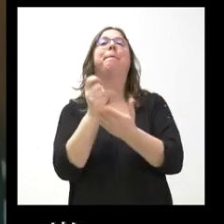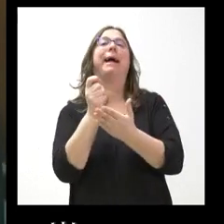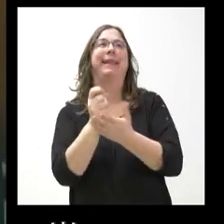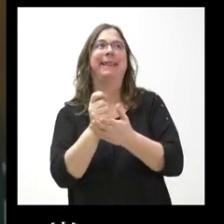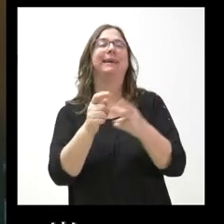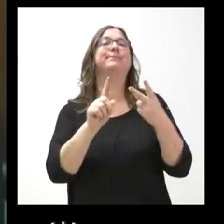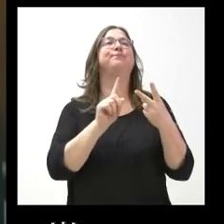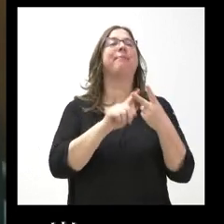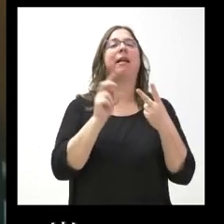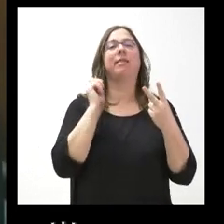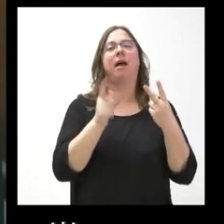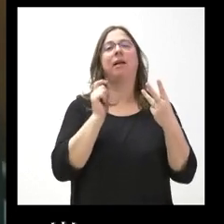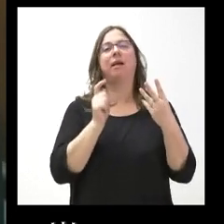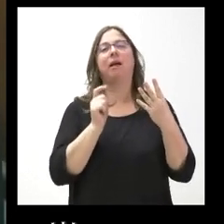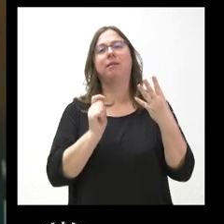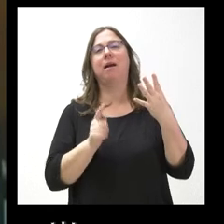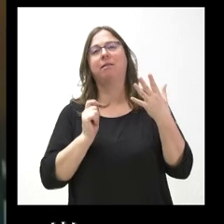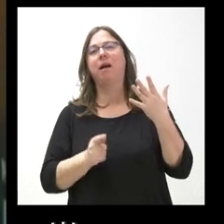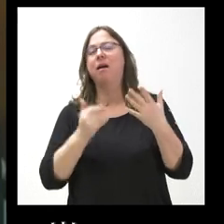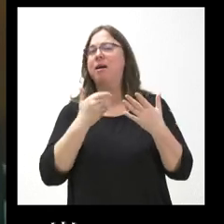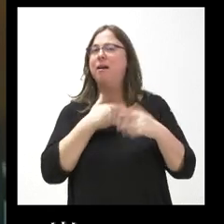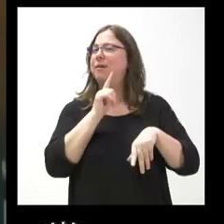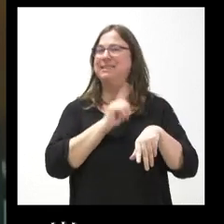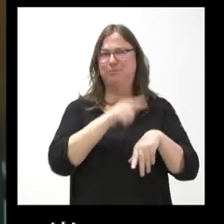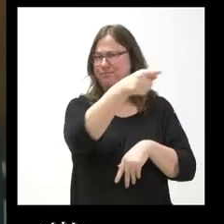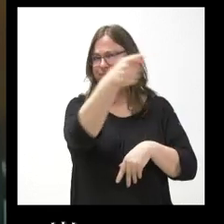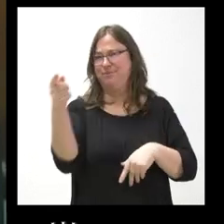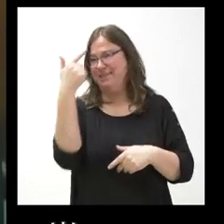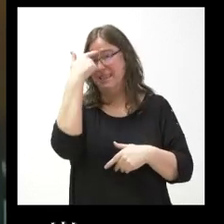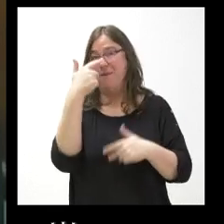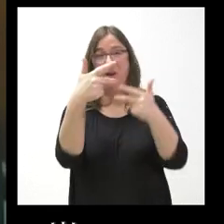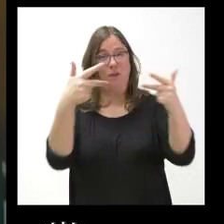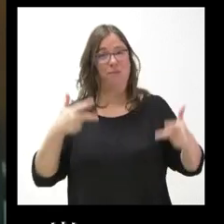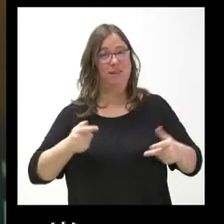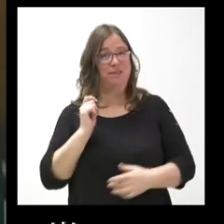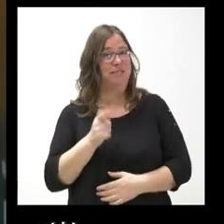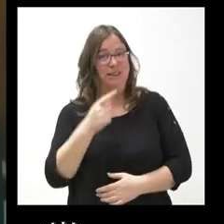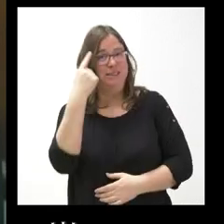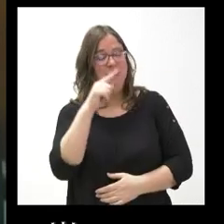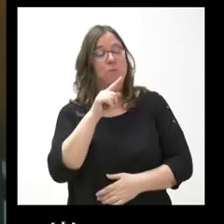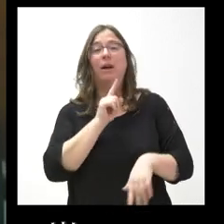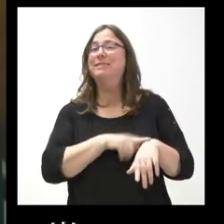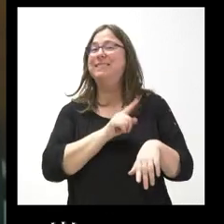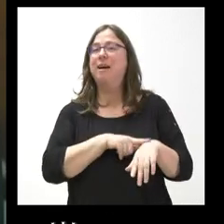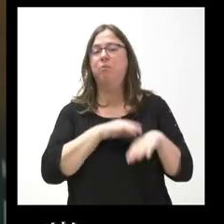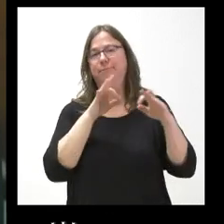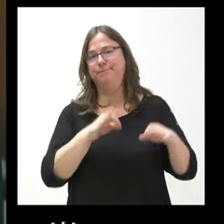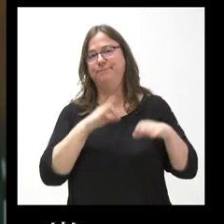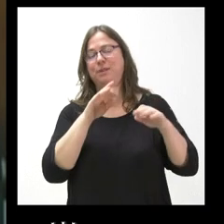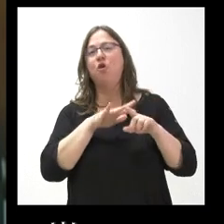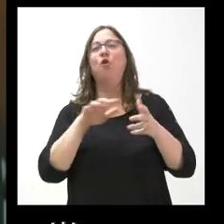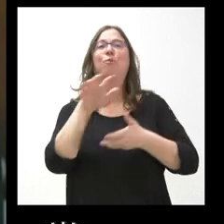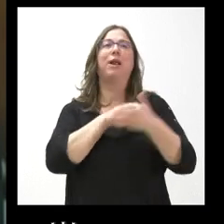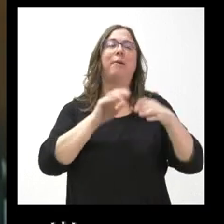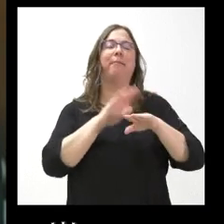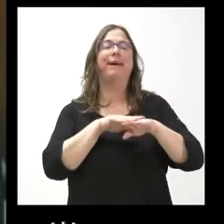recurrentemente, dedicamos gran parte, y usted lo sabe, los que acudimos a la rueda de prensa también, gran parte del tiempo a, pues eso,